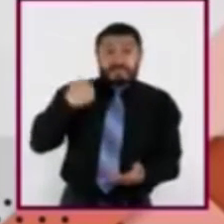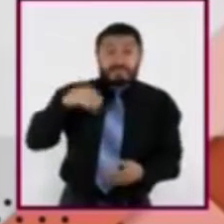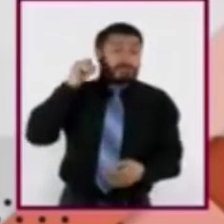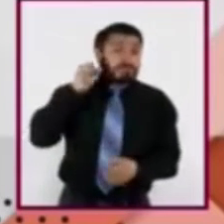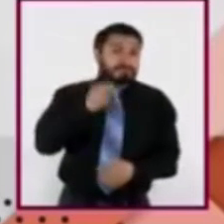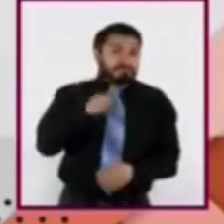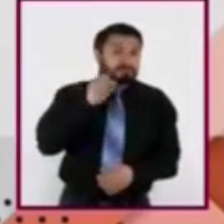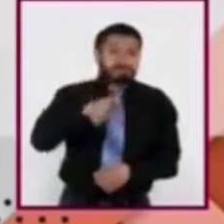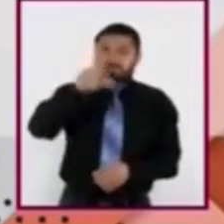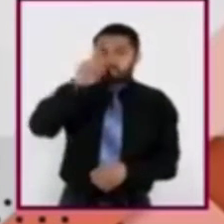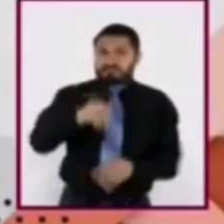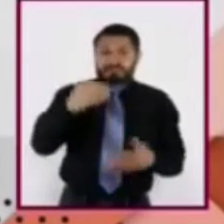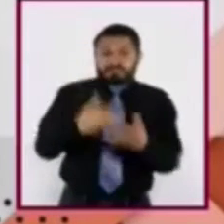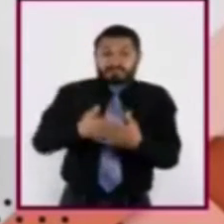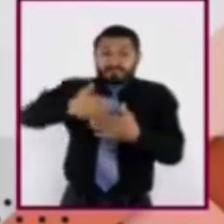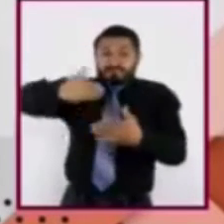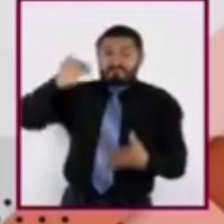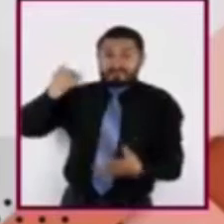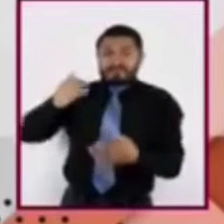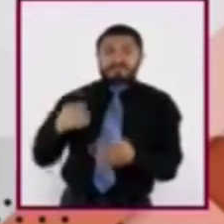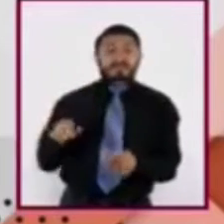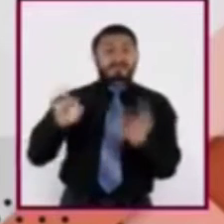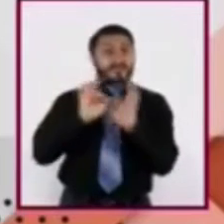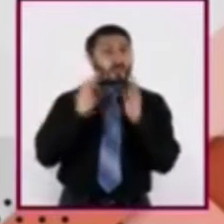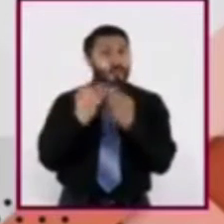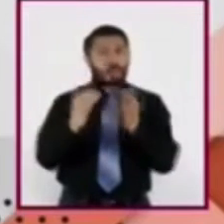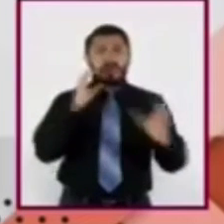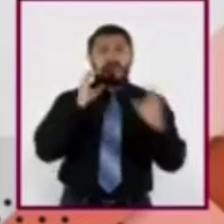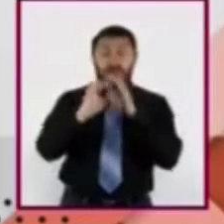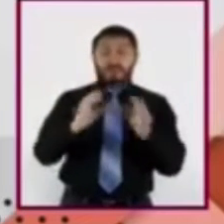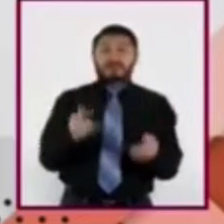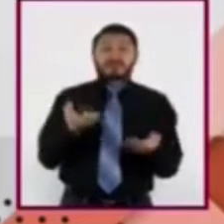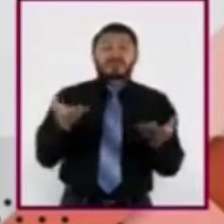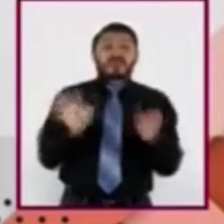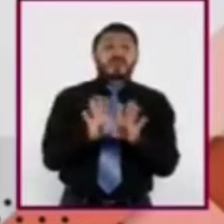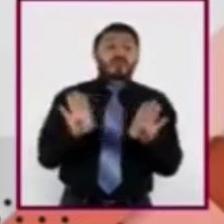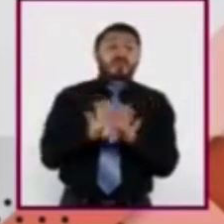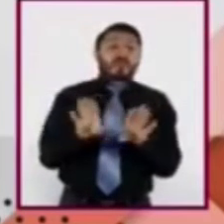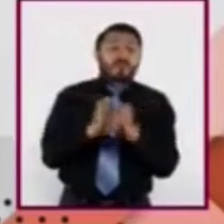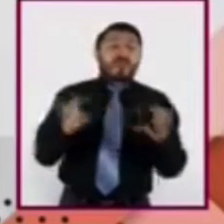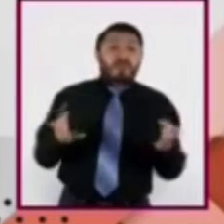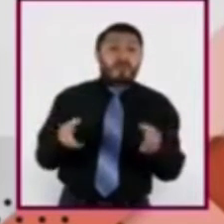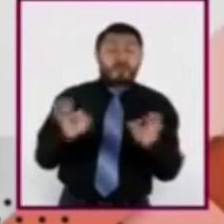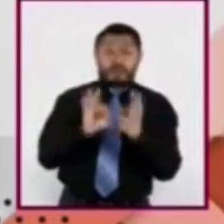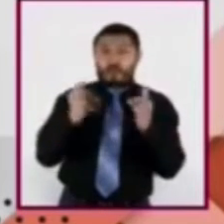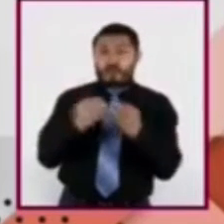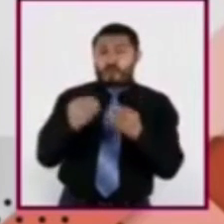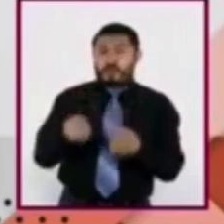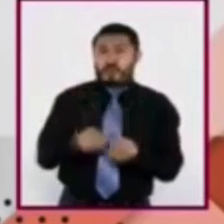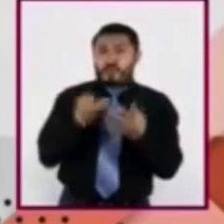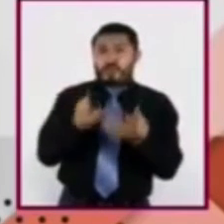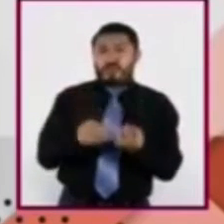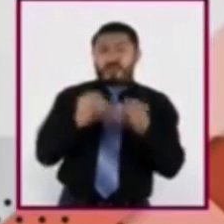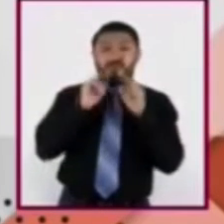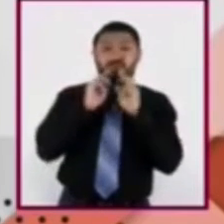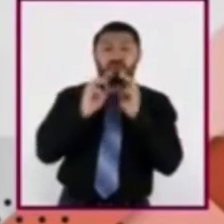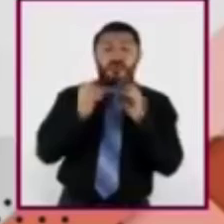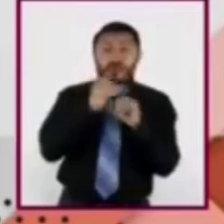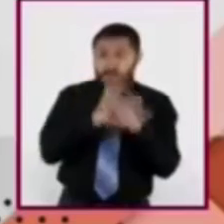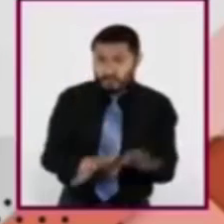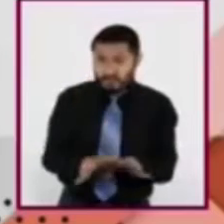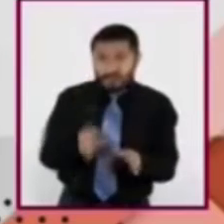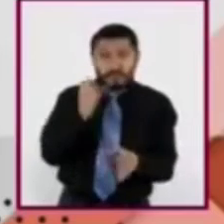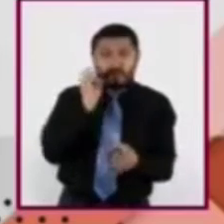Antes del advenimiento de los medios de comunicación, la transmisión de información podía ser únicamente de persona a